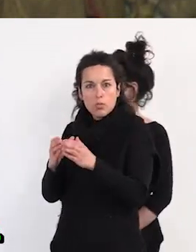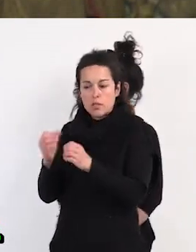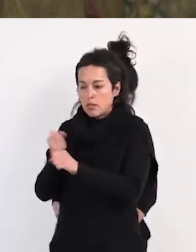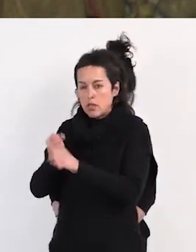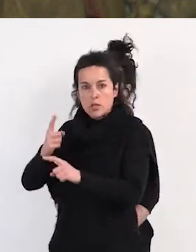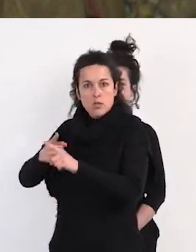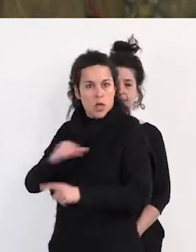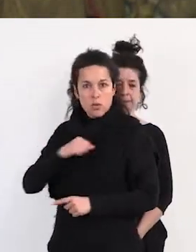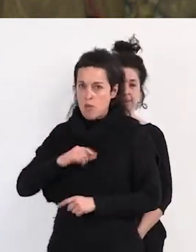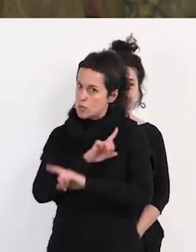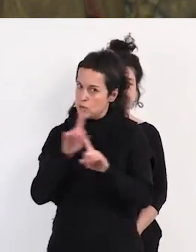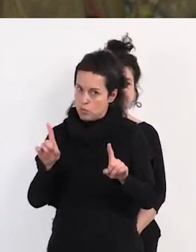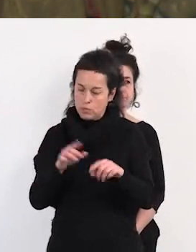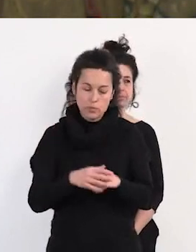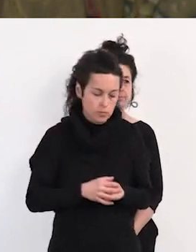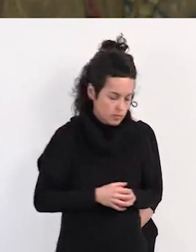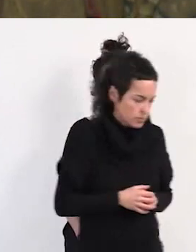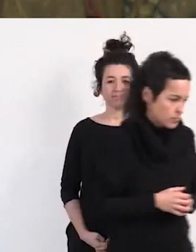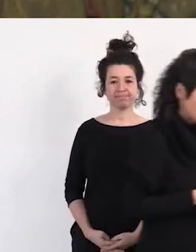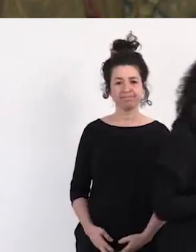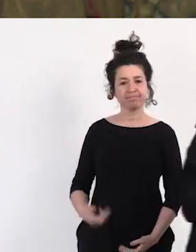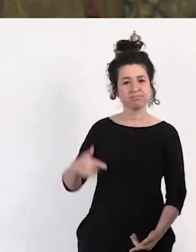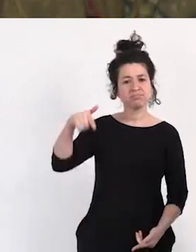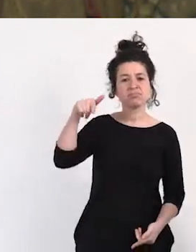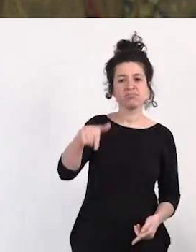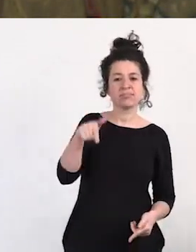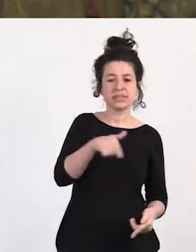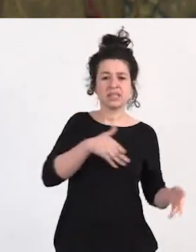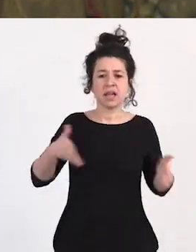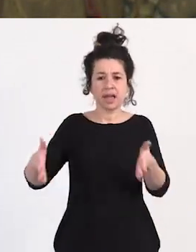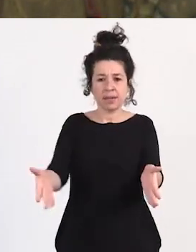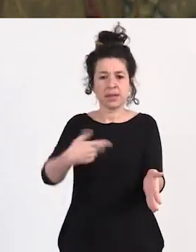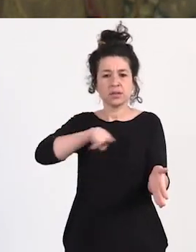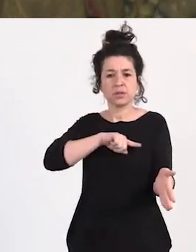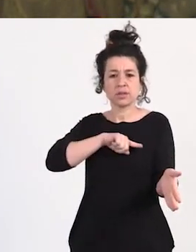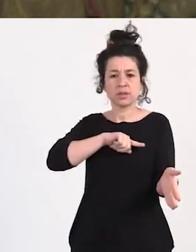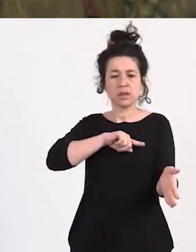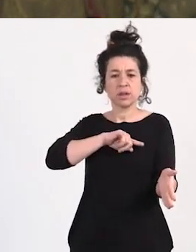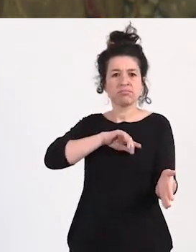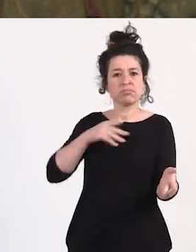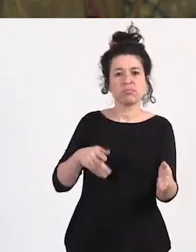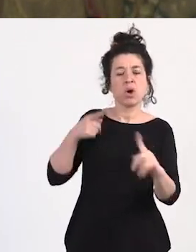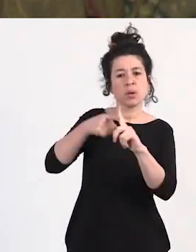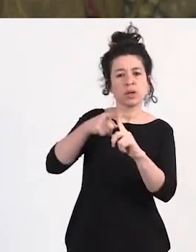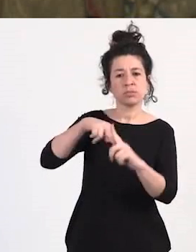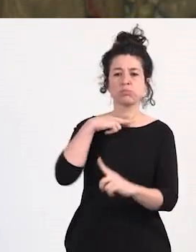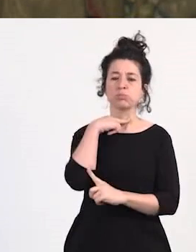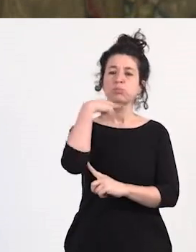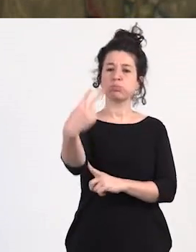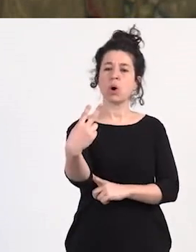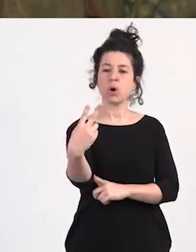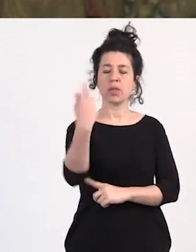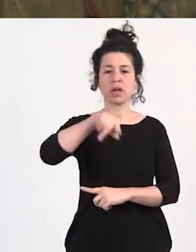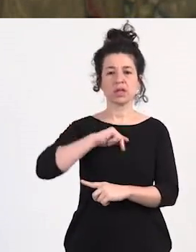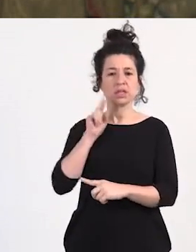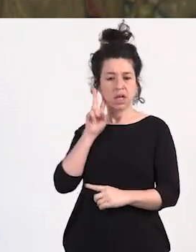autónomas. En este camino, en este camino hacia levantar nuestras voces, hacia empezar a